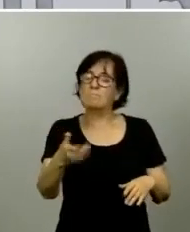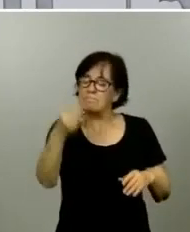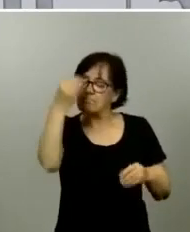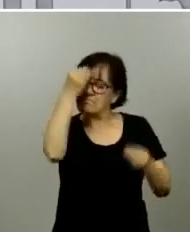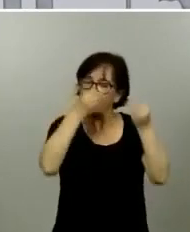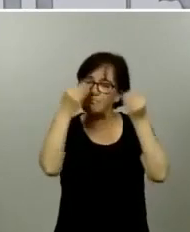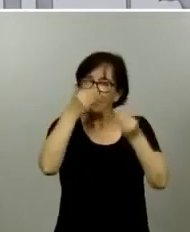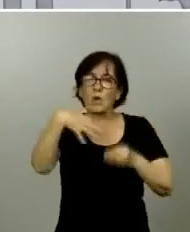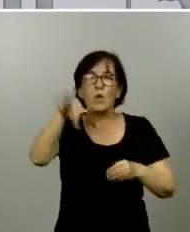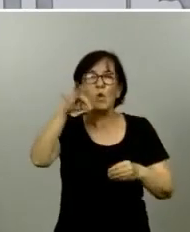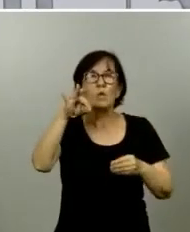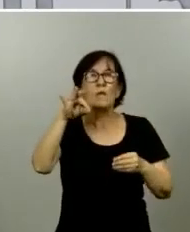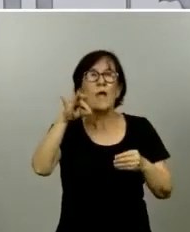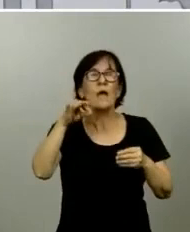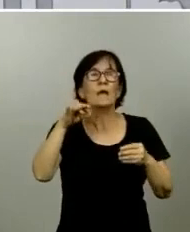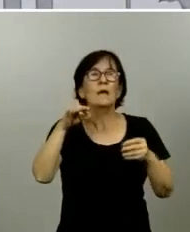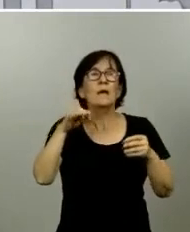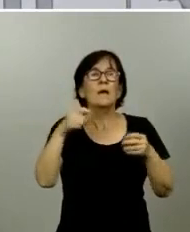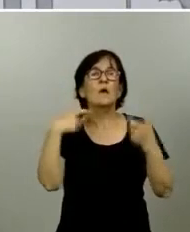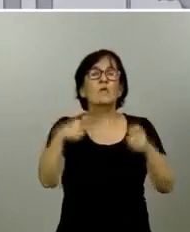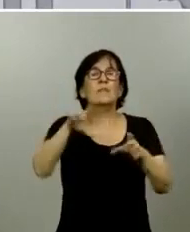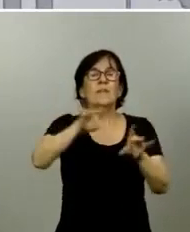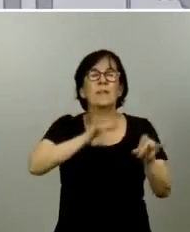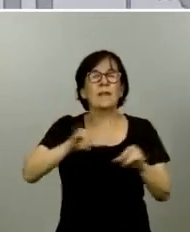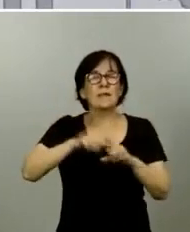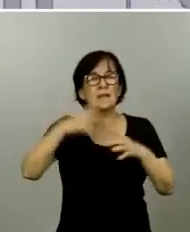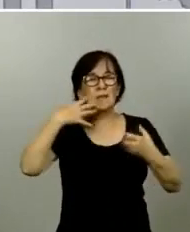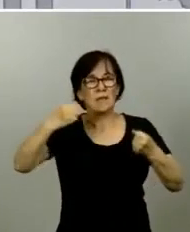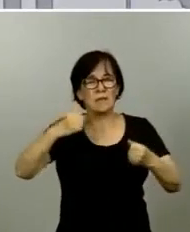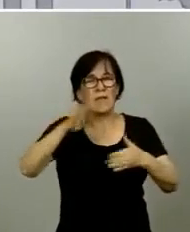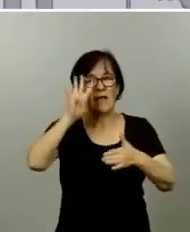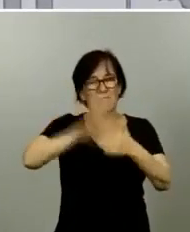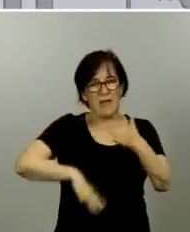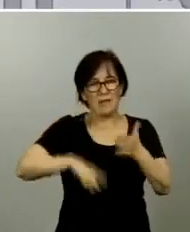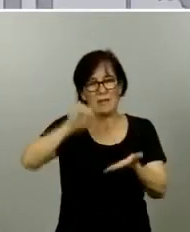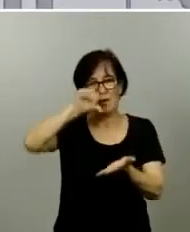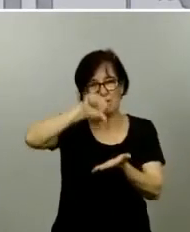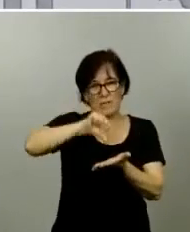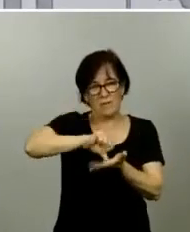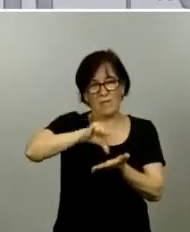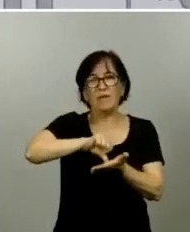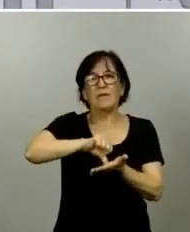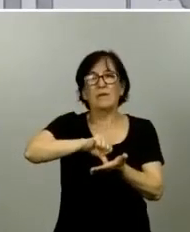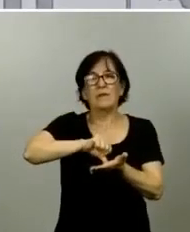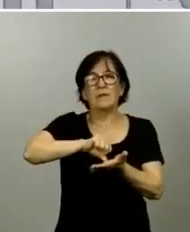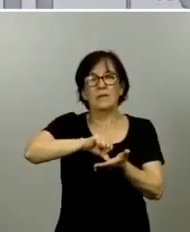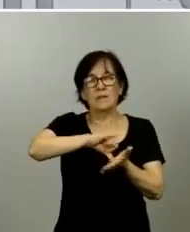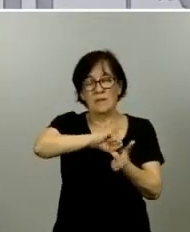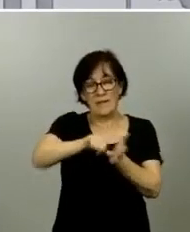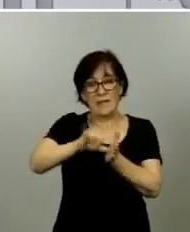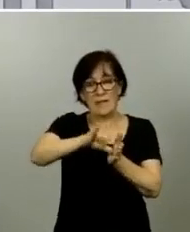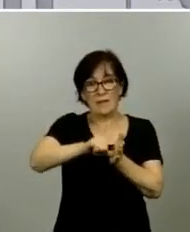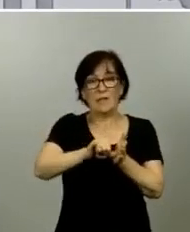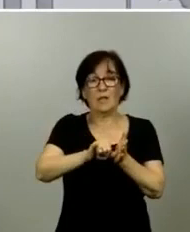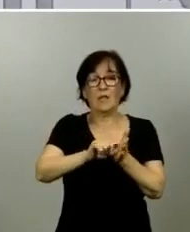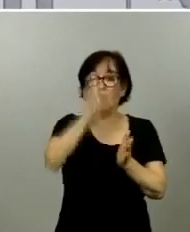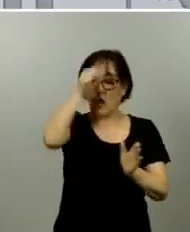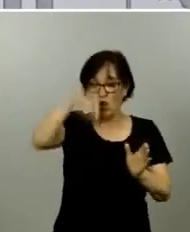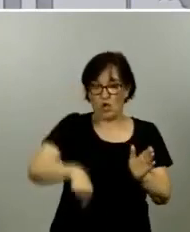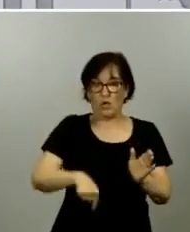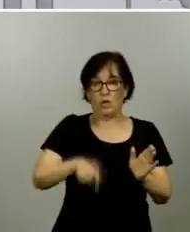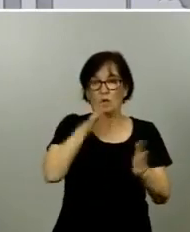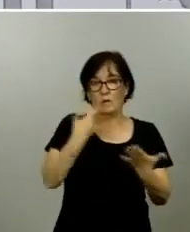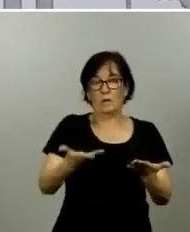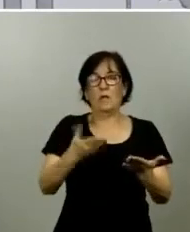única unidad territorial las zonas sanitarias de Barcelona-Ciutat, Barcelona-Ciutat, Metropolitana-Nor y Metropolitana-Sul, excepto al Parades